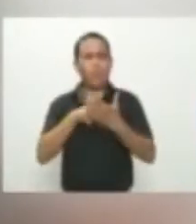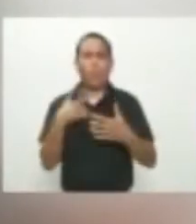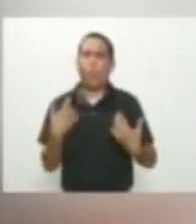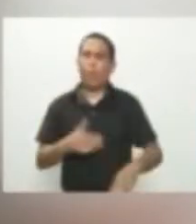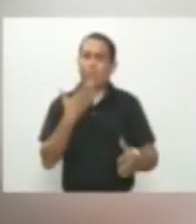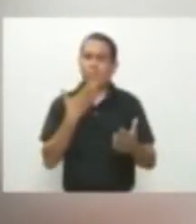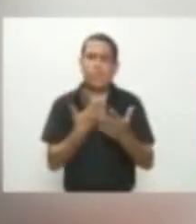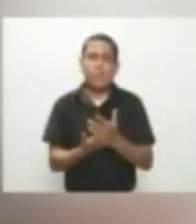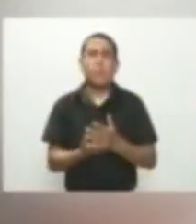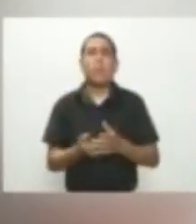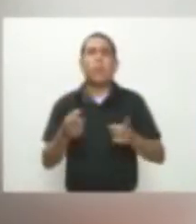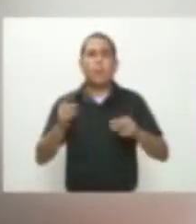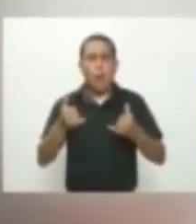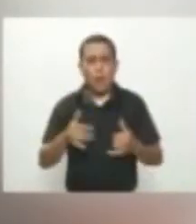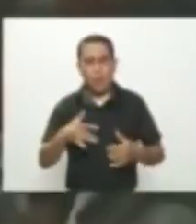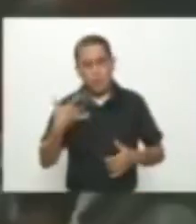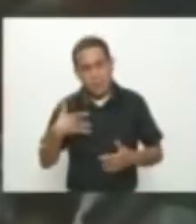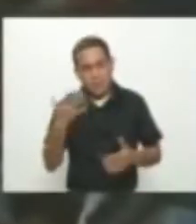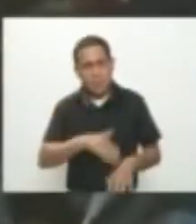En esta convalecencia